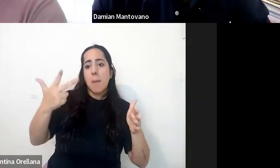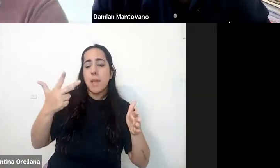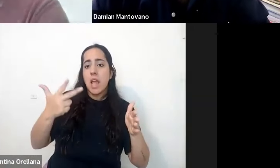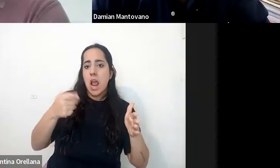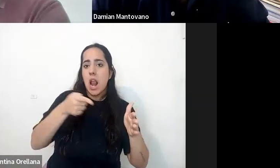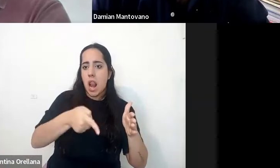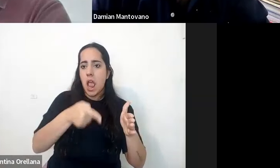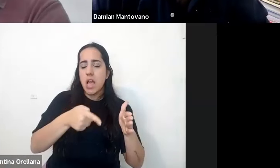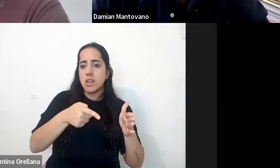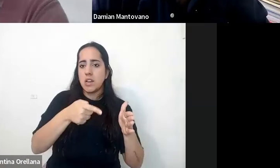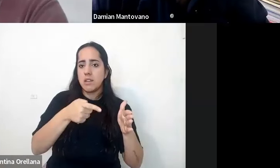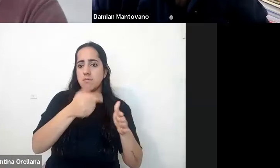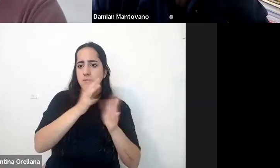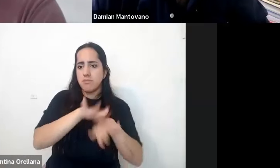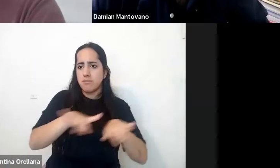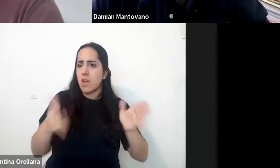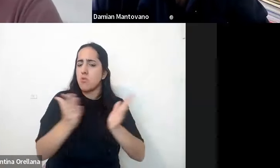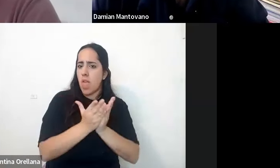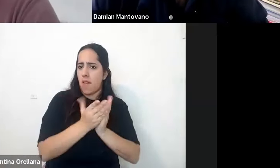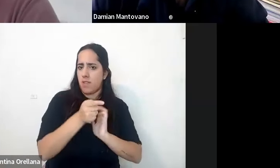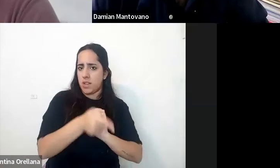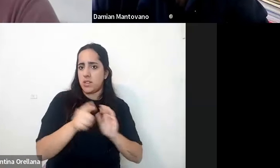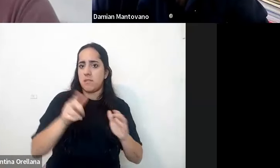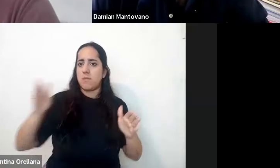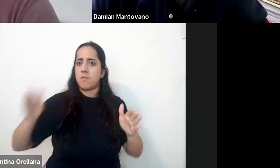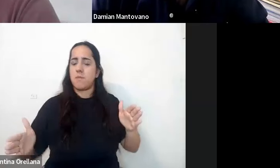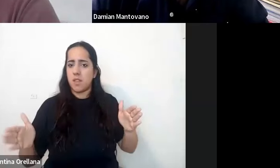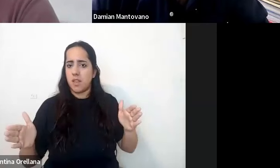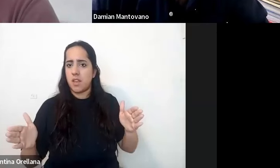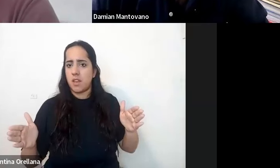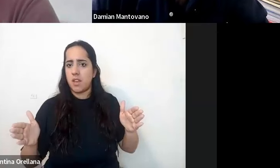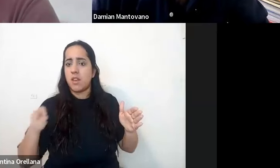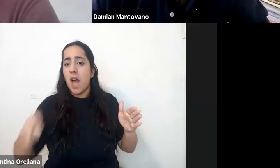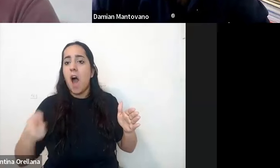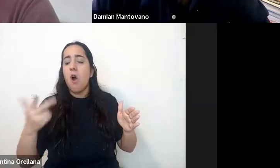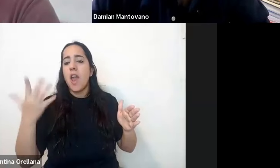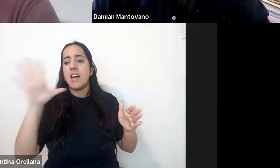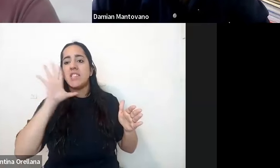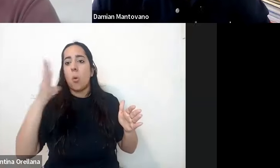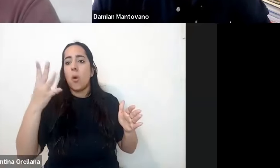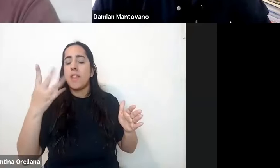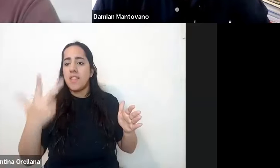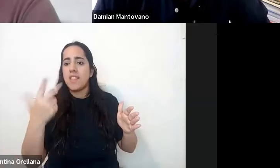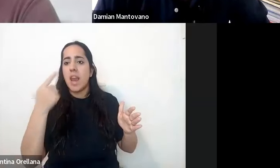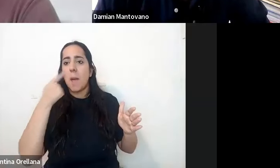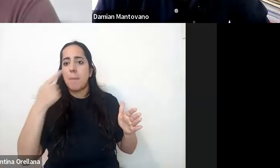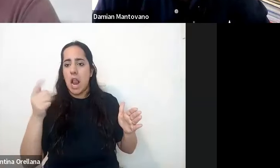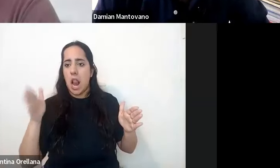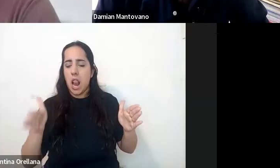trayectoria educativa en escuelas regulares y estamos hablando de 53.000 estudiantes en el 2012